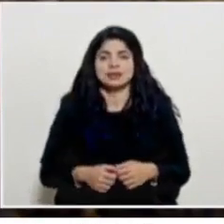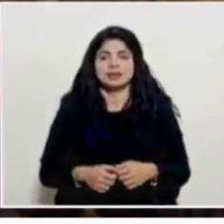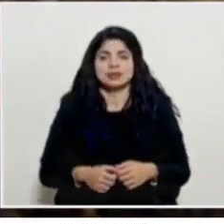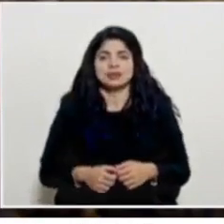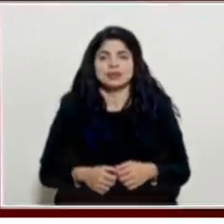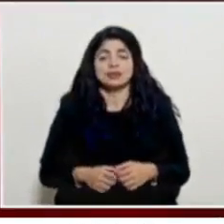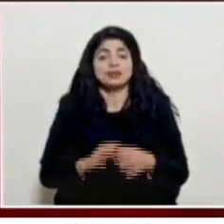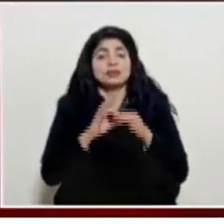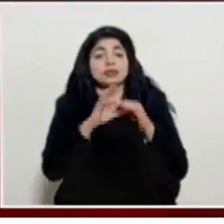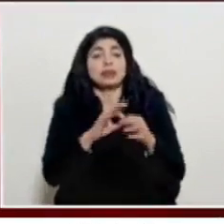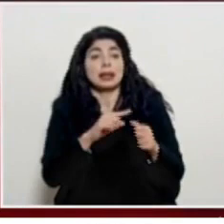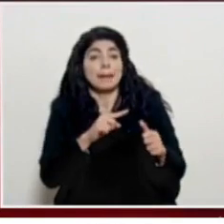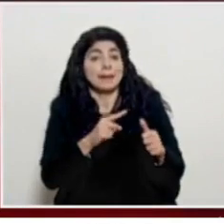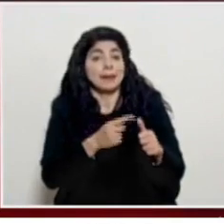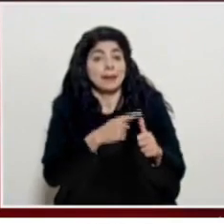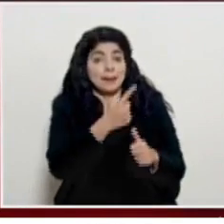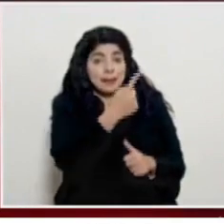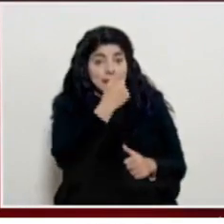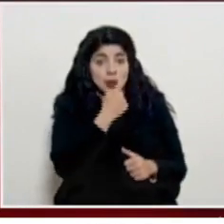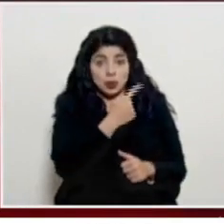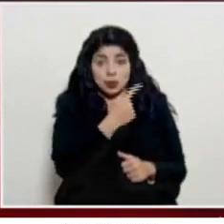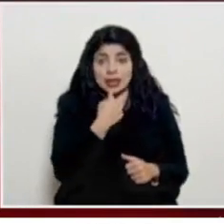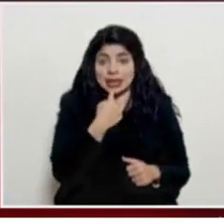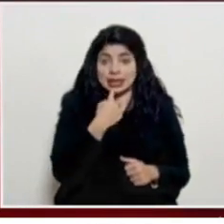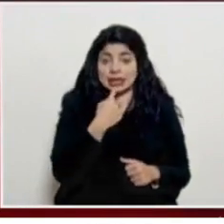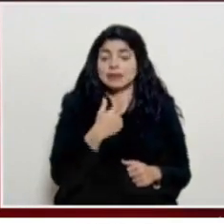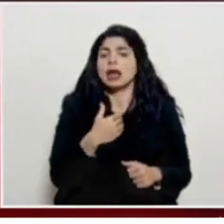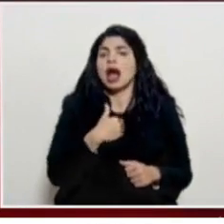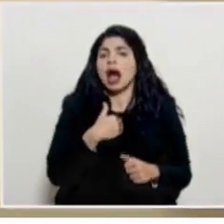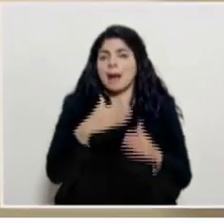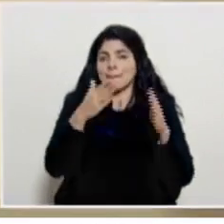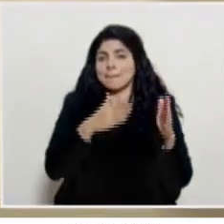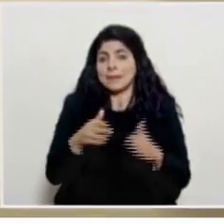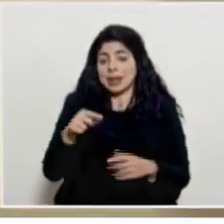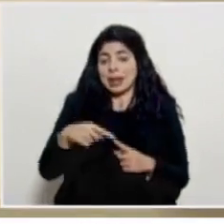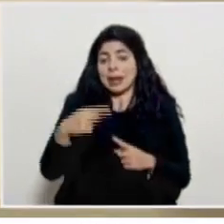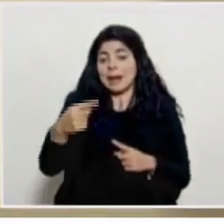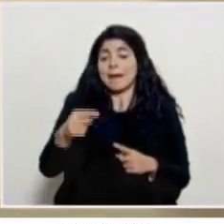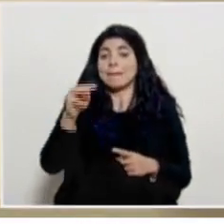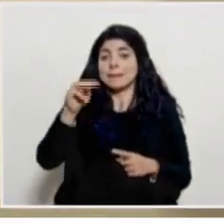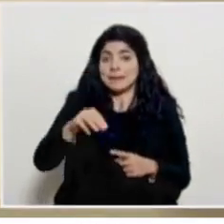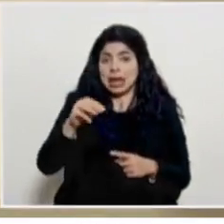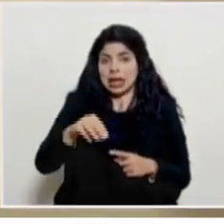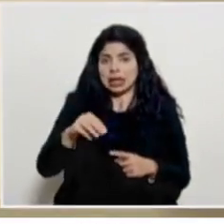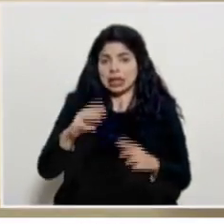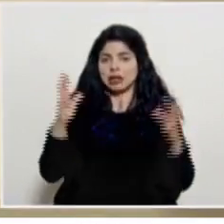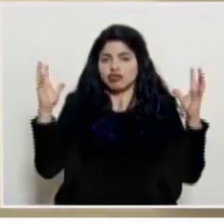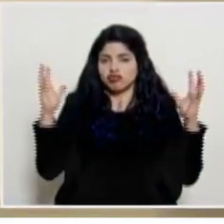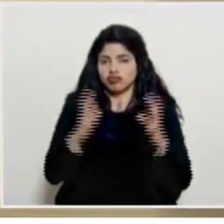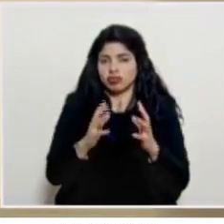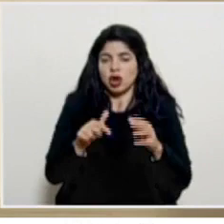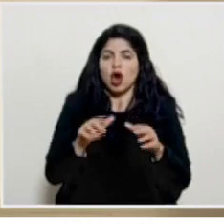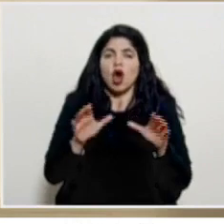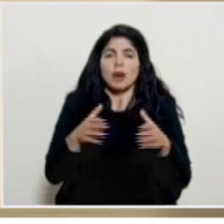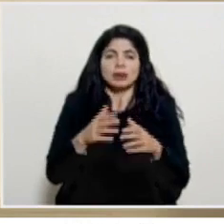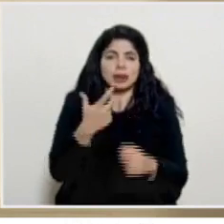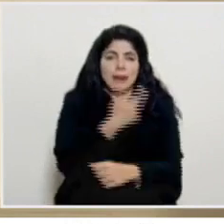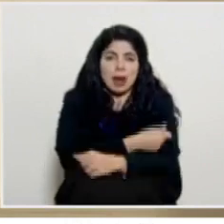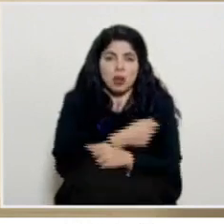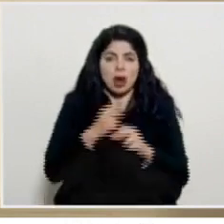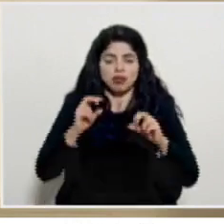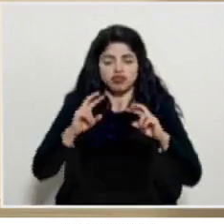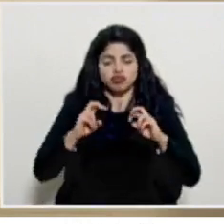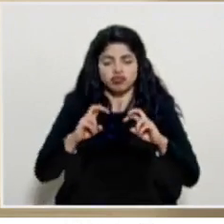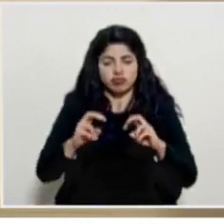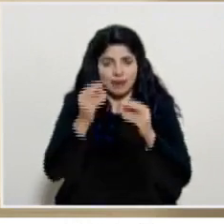con respecto a la primera pregunta que usted hace se tiene programado para este martes discutirse en comisión de vacunas la información